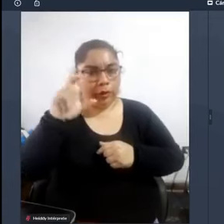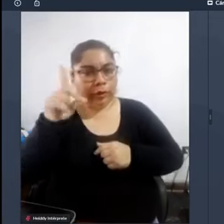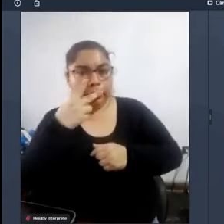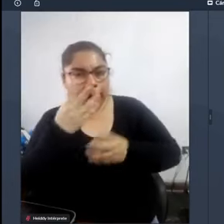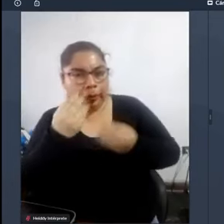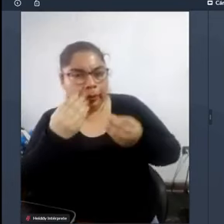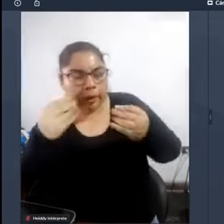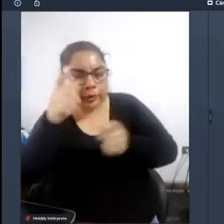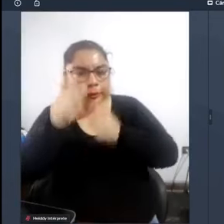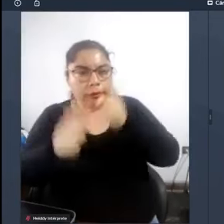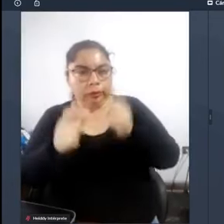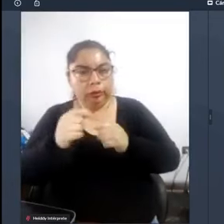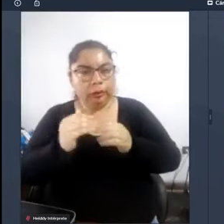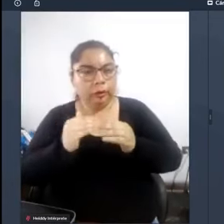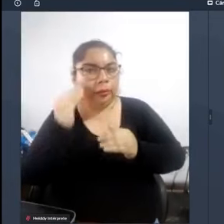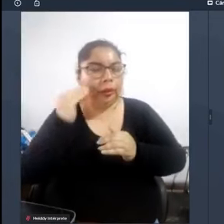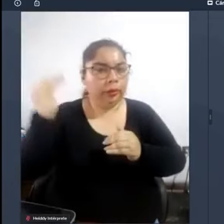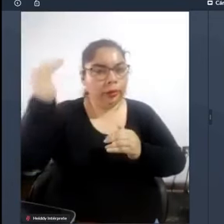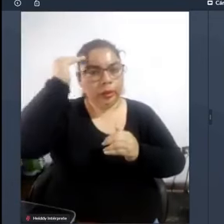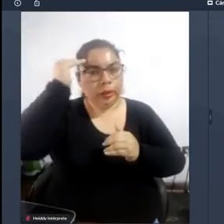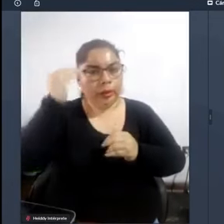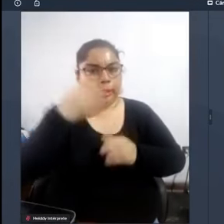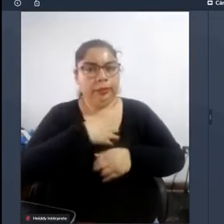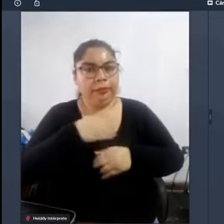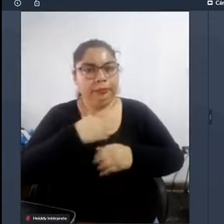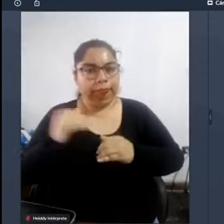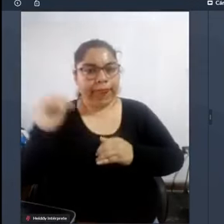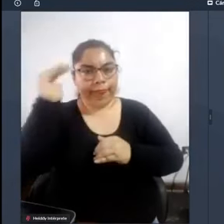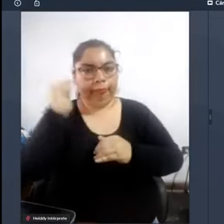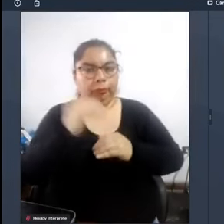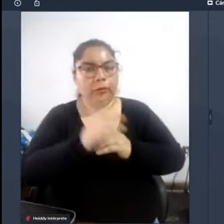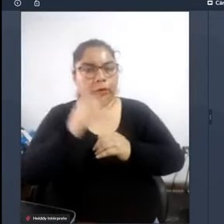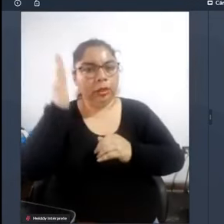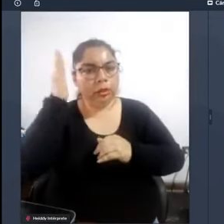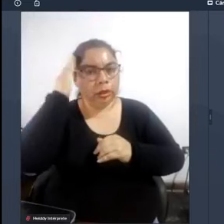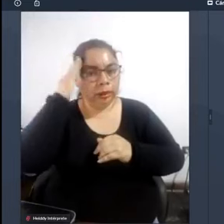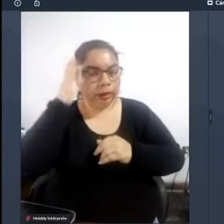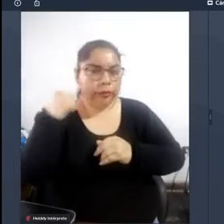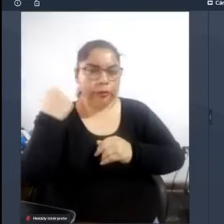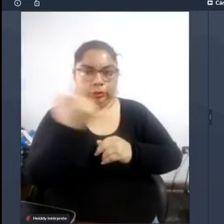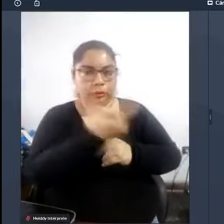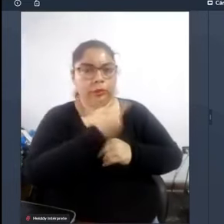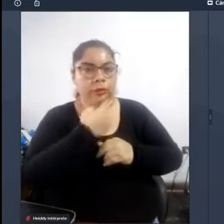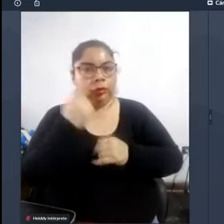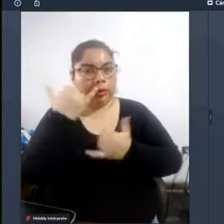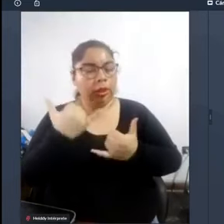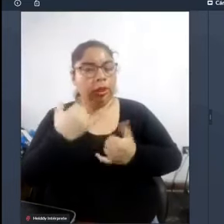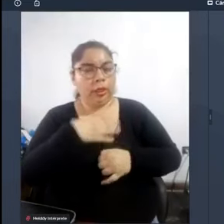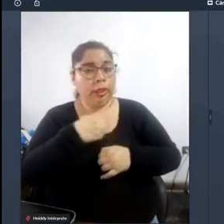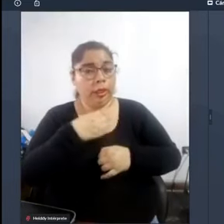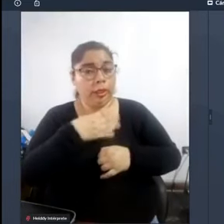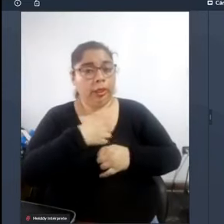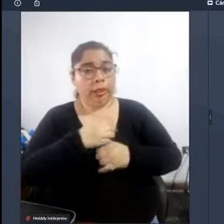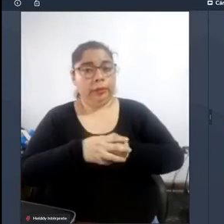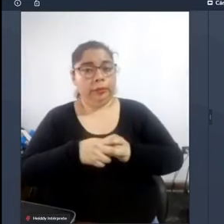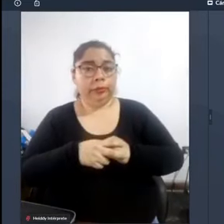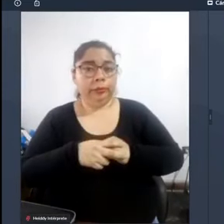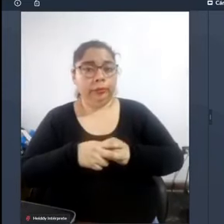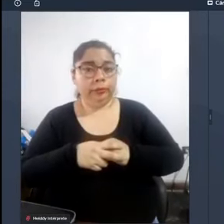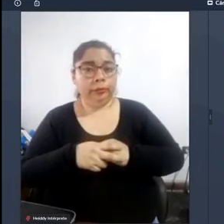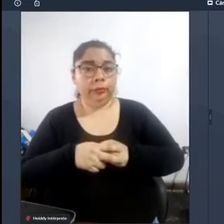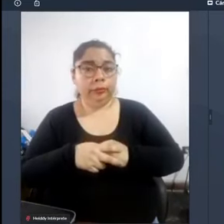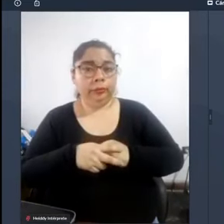de mayor edad y sabemos todos que la edad es por